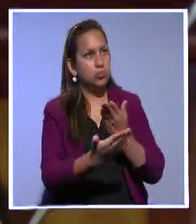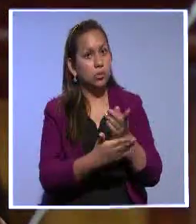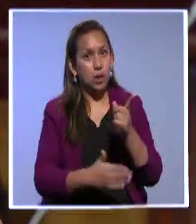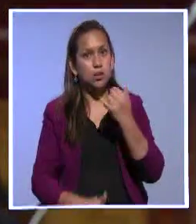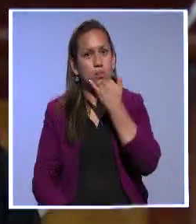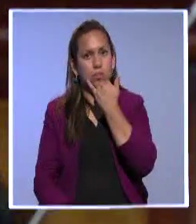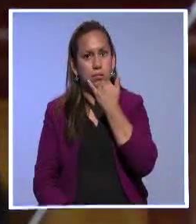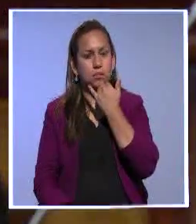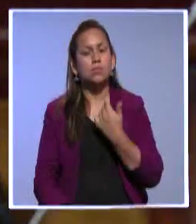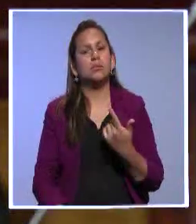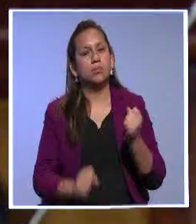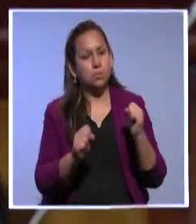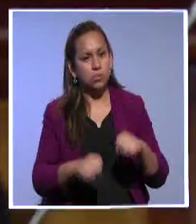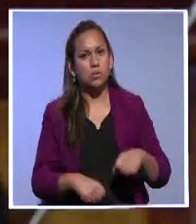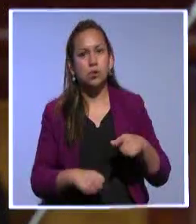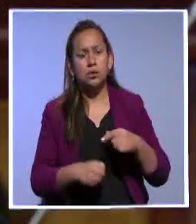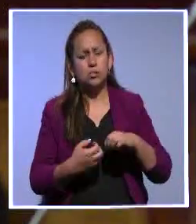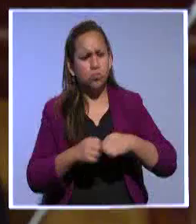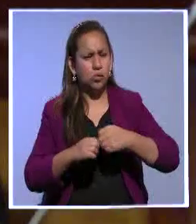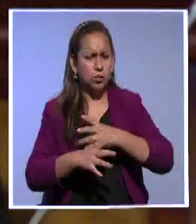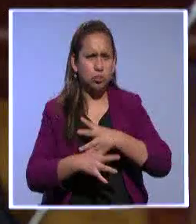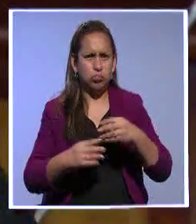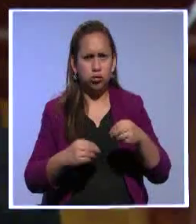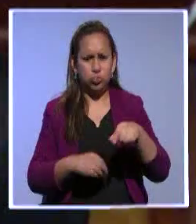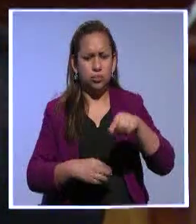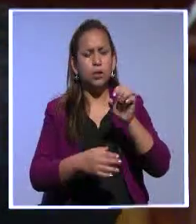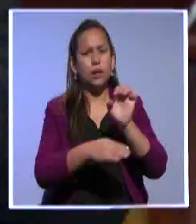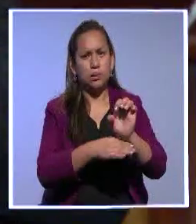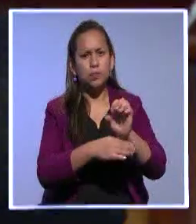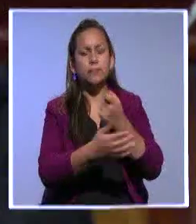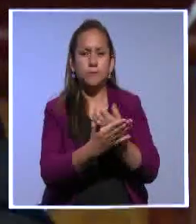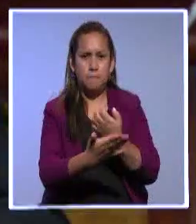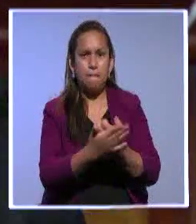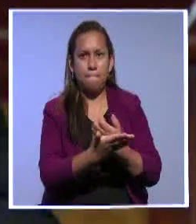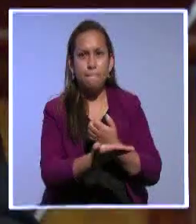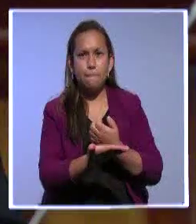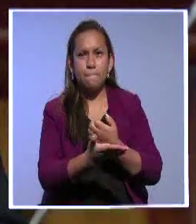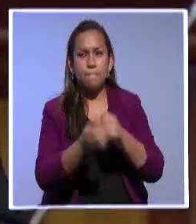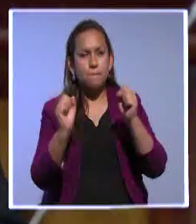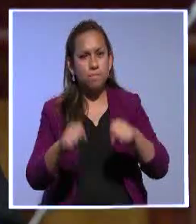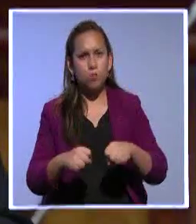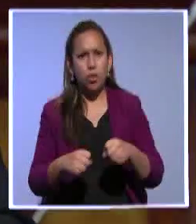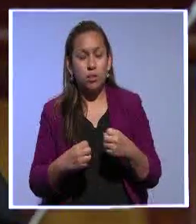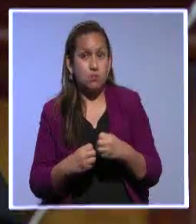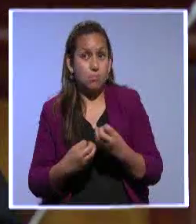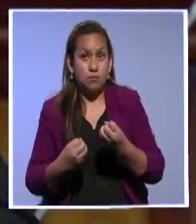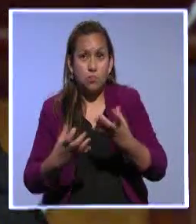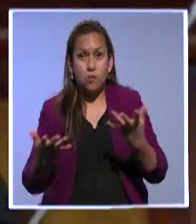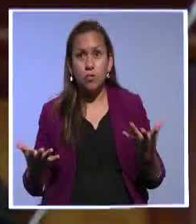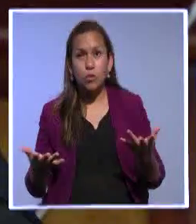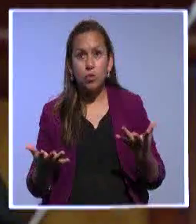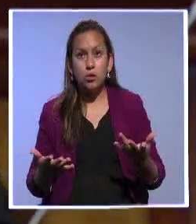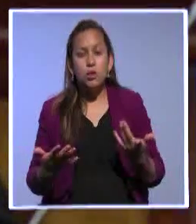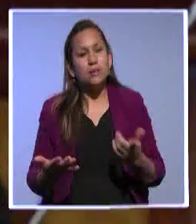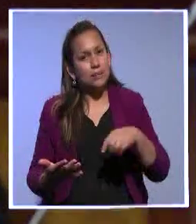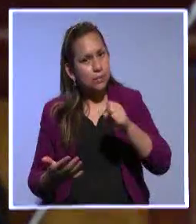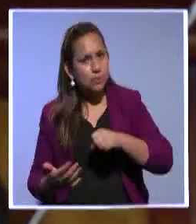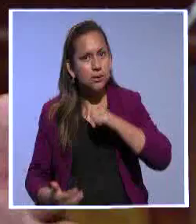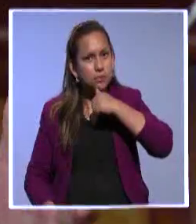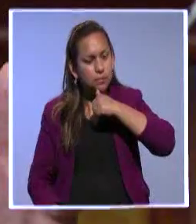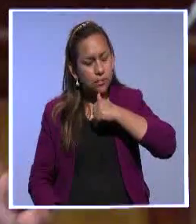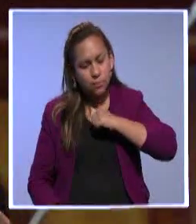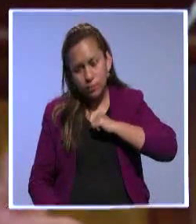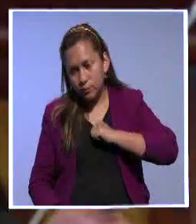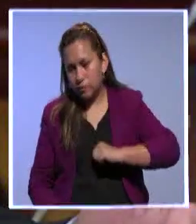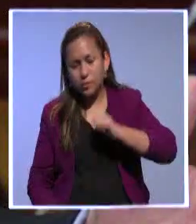errores para resolver los problemas económicos de una gran parte de la población ecuatoriana que hoy día sufre los estragos de una